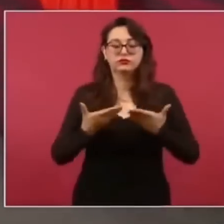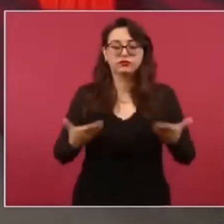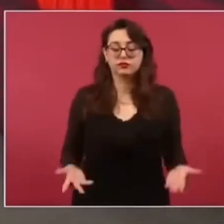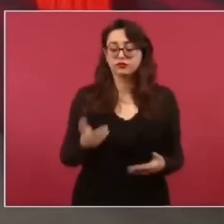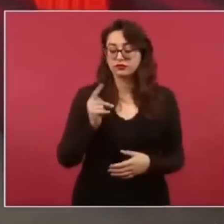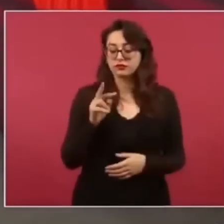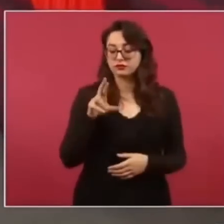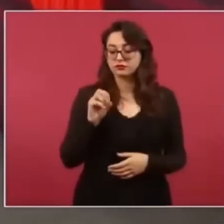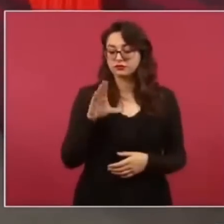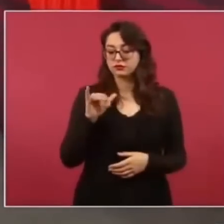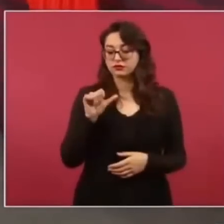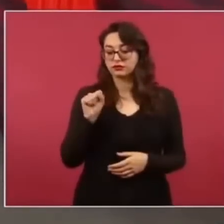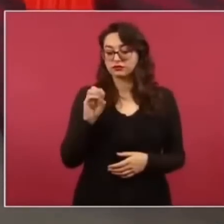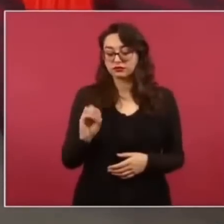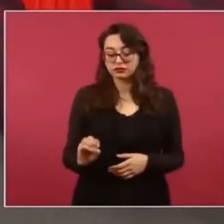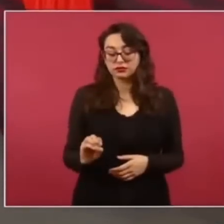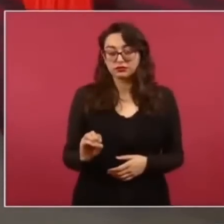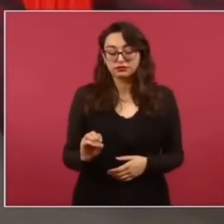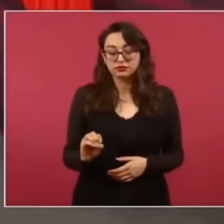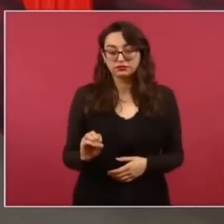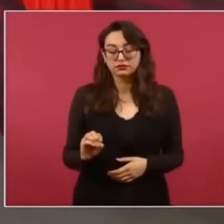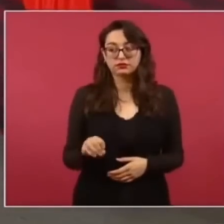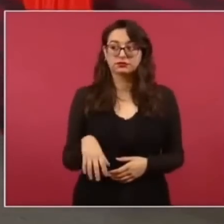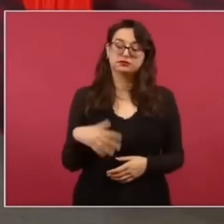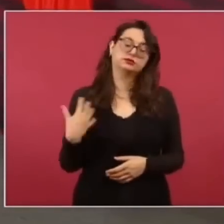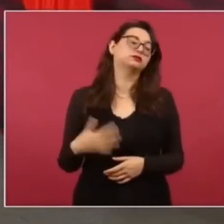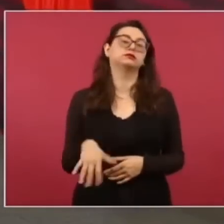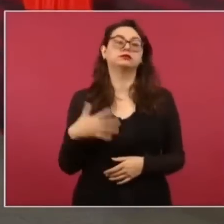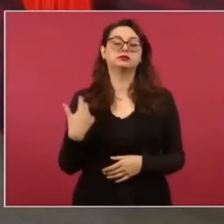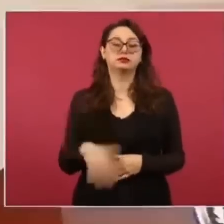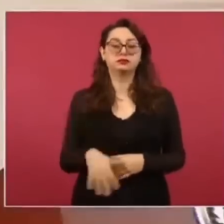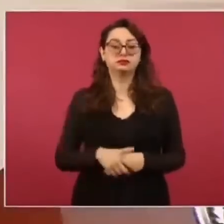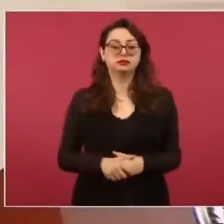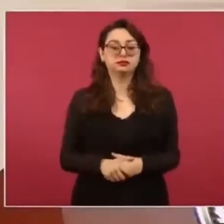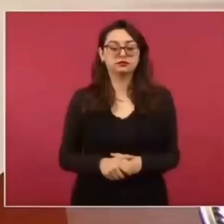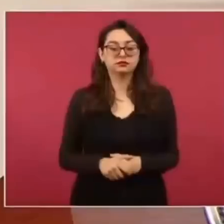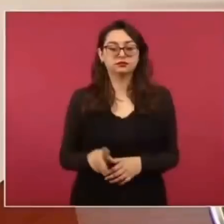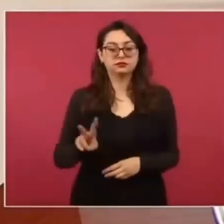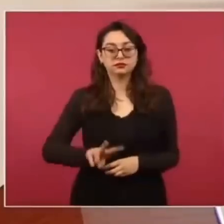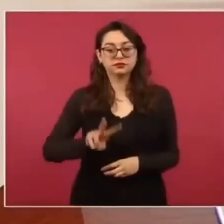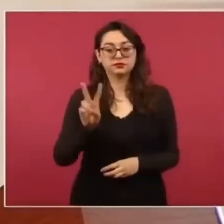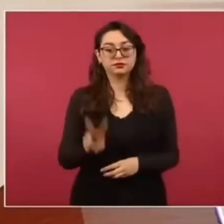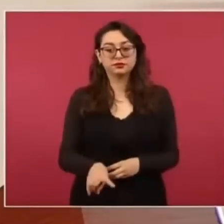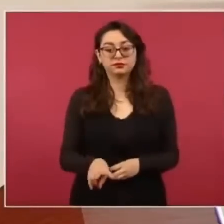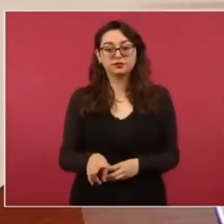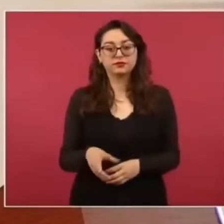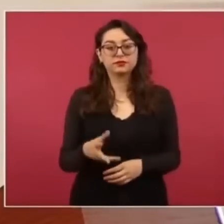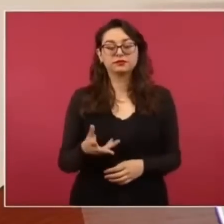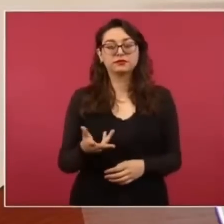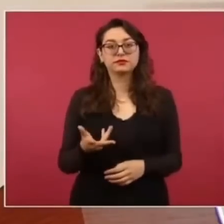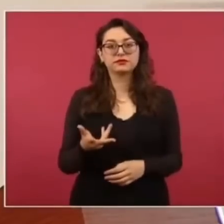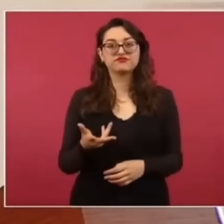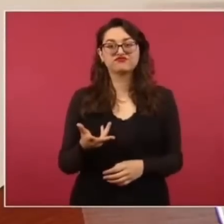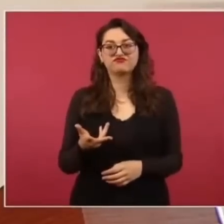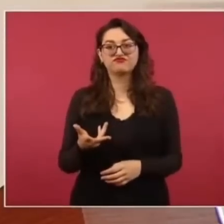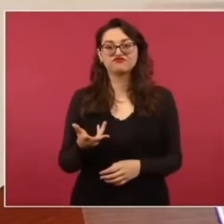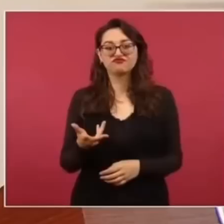pero de manera muy sincera y